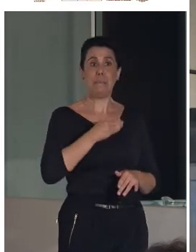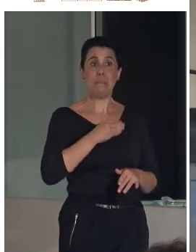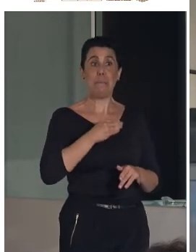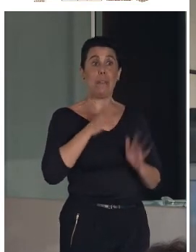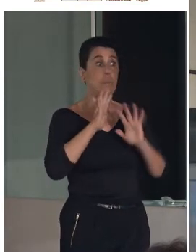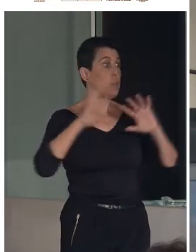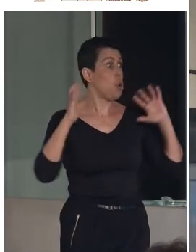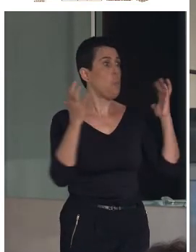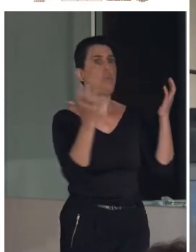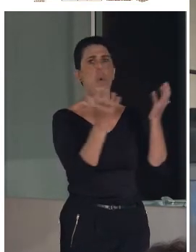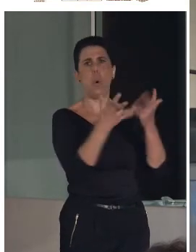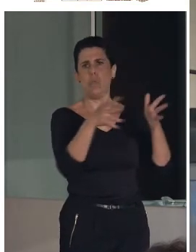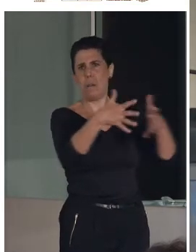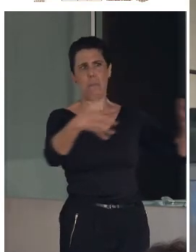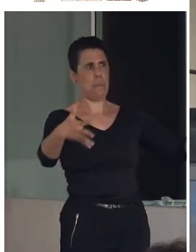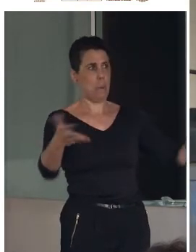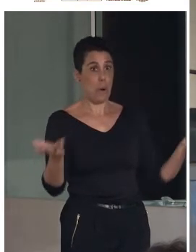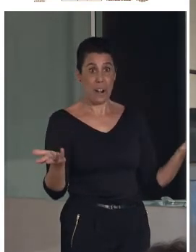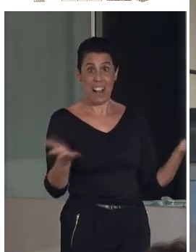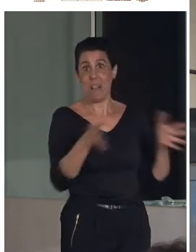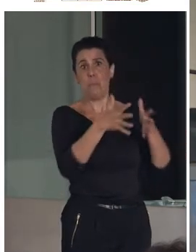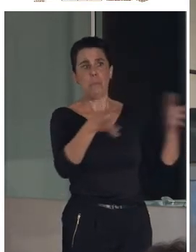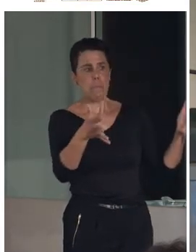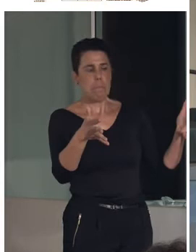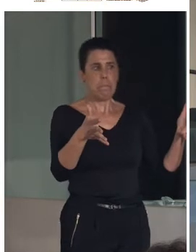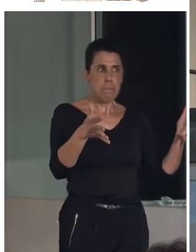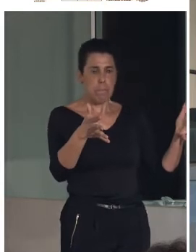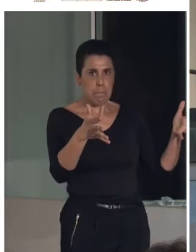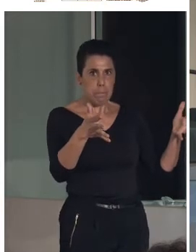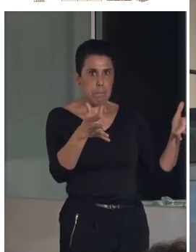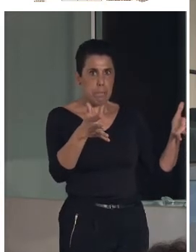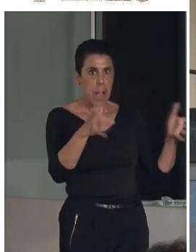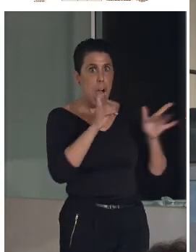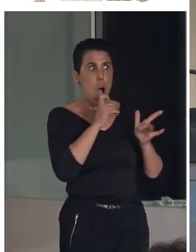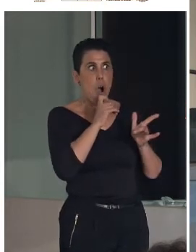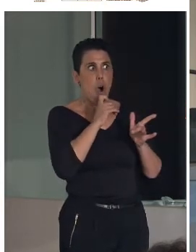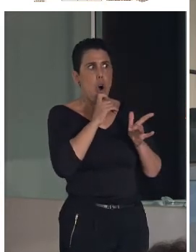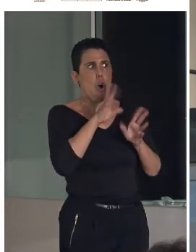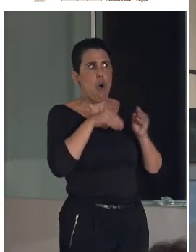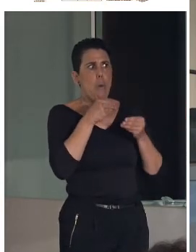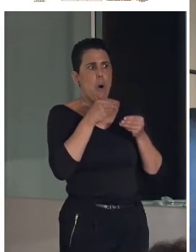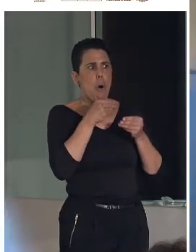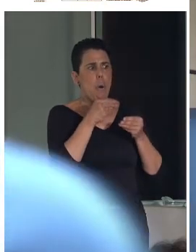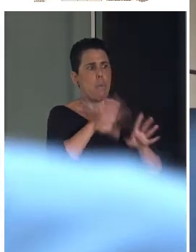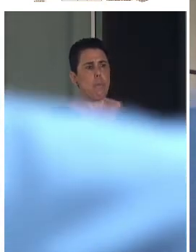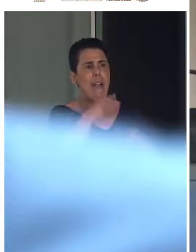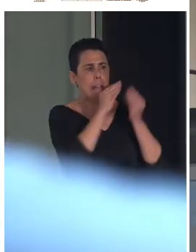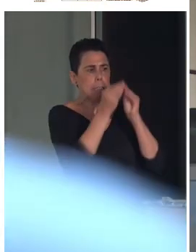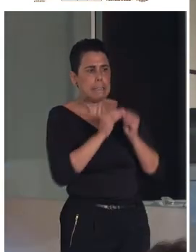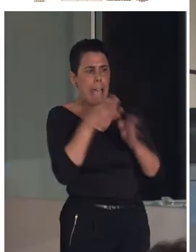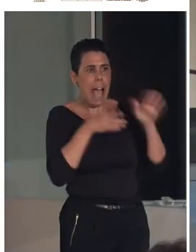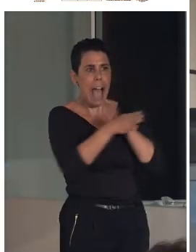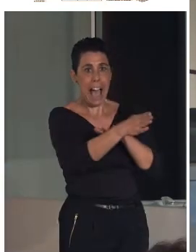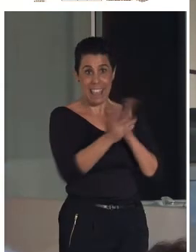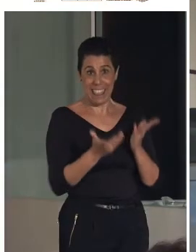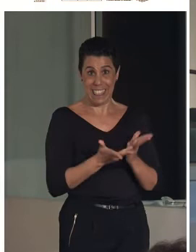grande, ¿no?, ¿cómo se podía realmente hacer accesible? Así que tu